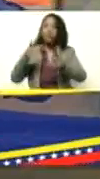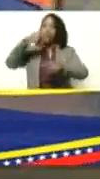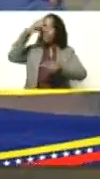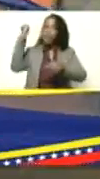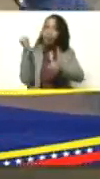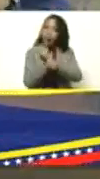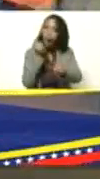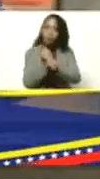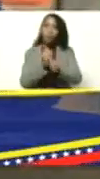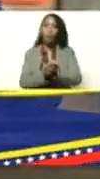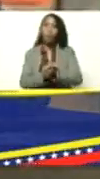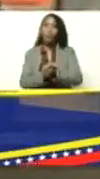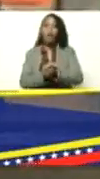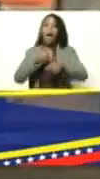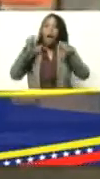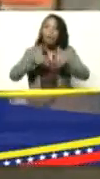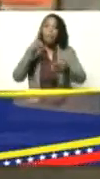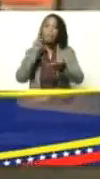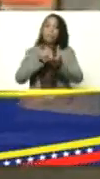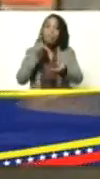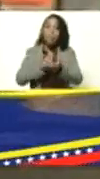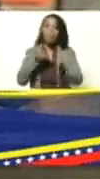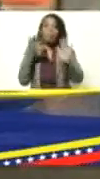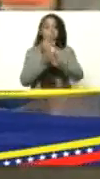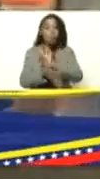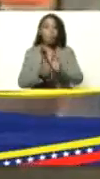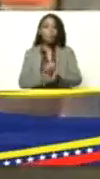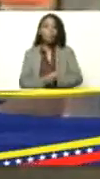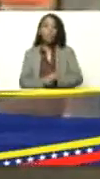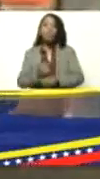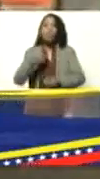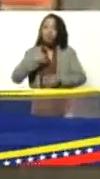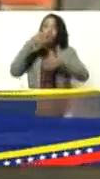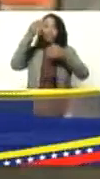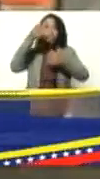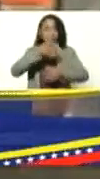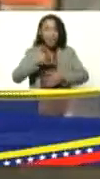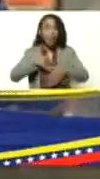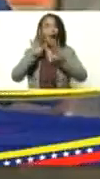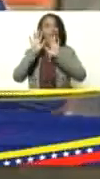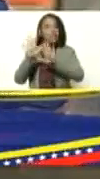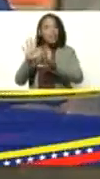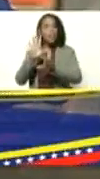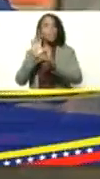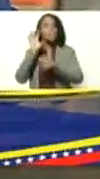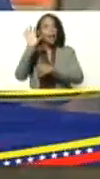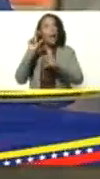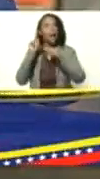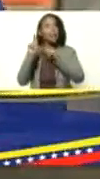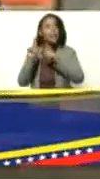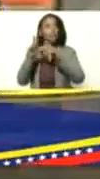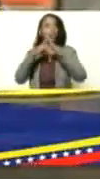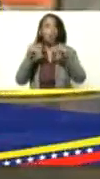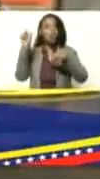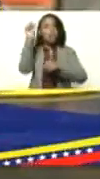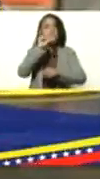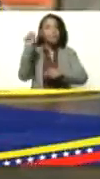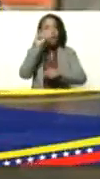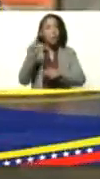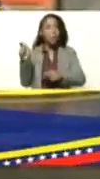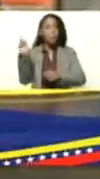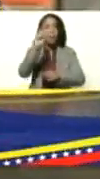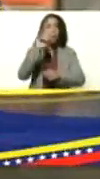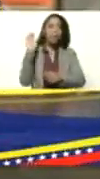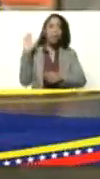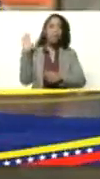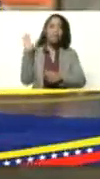con clases presenciales yo quiero que se mantenga el país así en todos los semanas y meses que están por